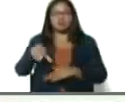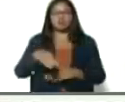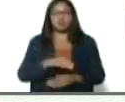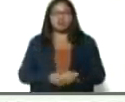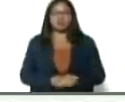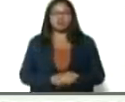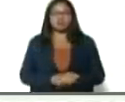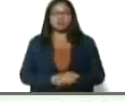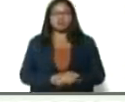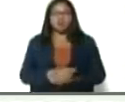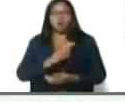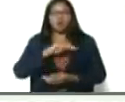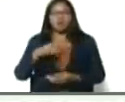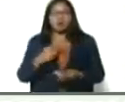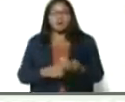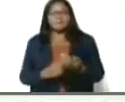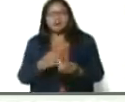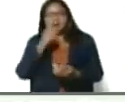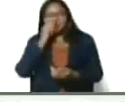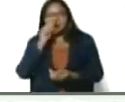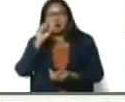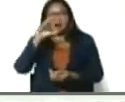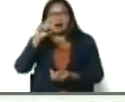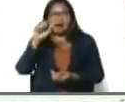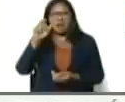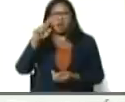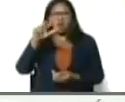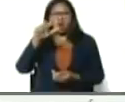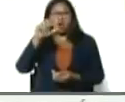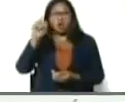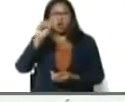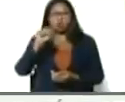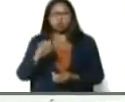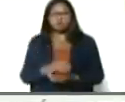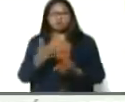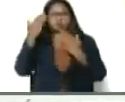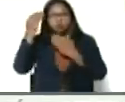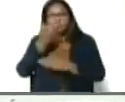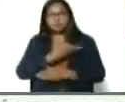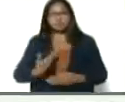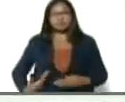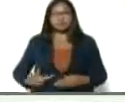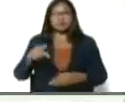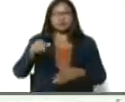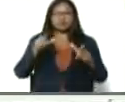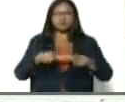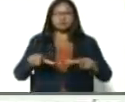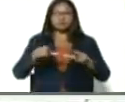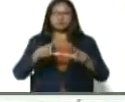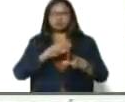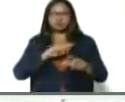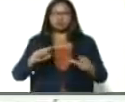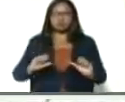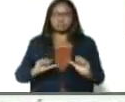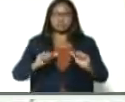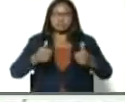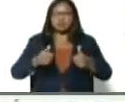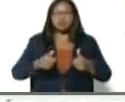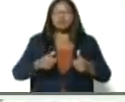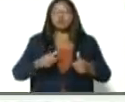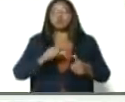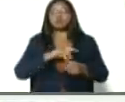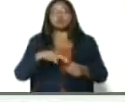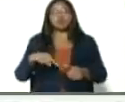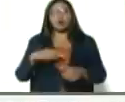que le doy la palabra a nuestro hermano Carlos Linares. Adelante. Saludo, Presidente, desde aquí, desde la cuna de los agricultores de nuestro Estado